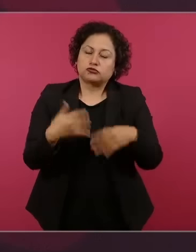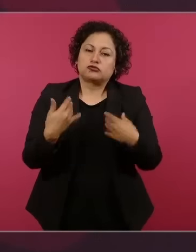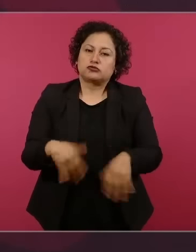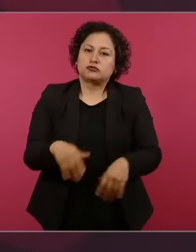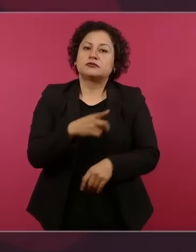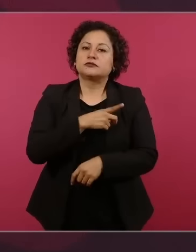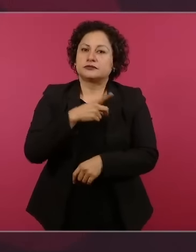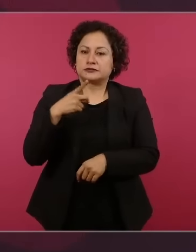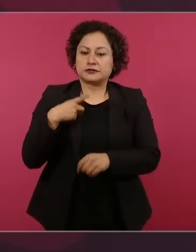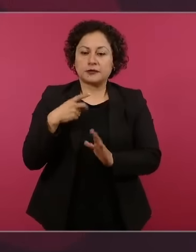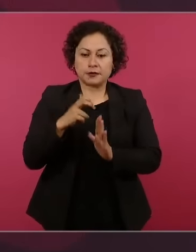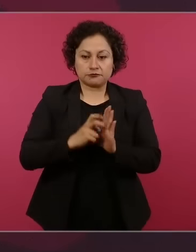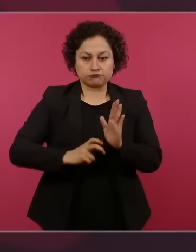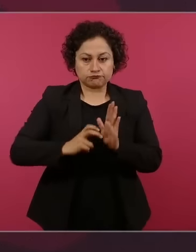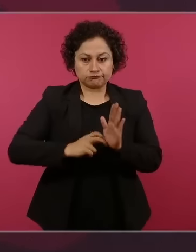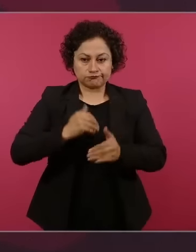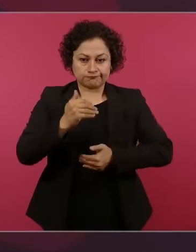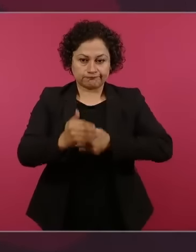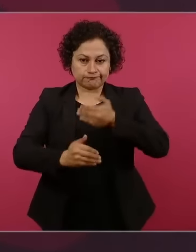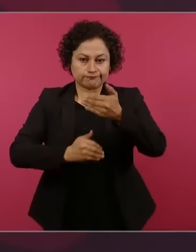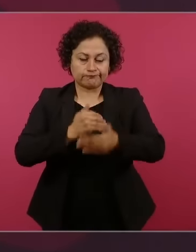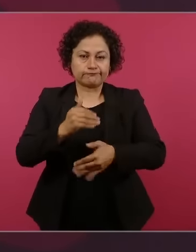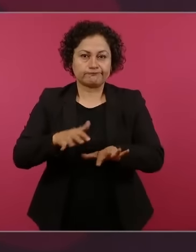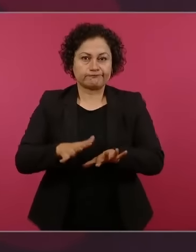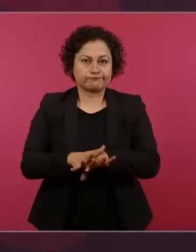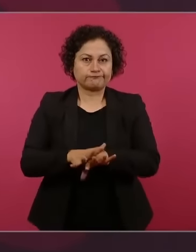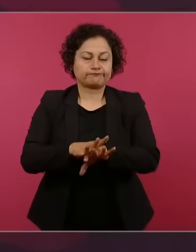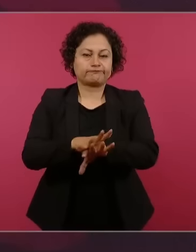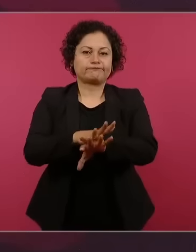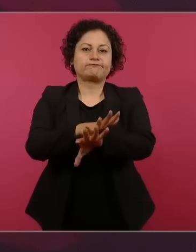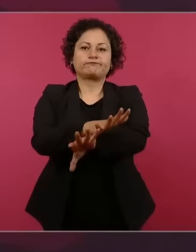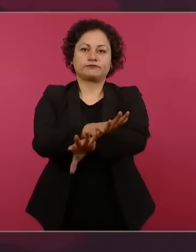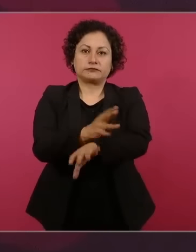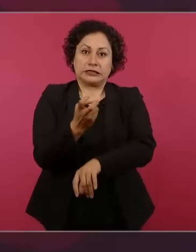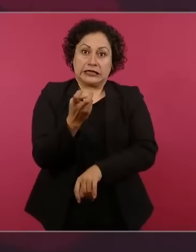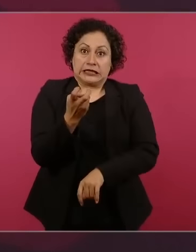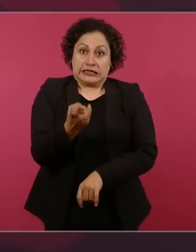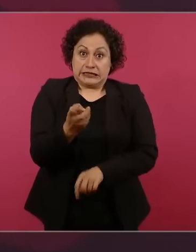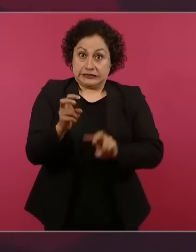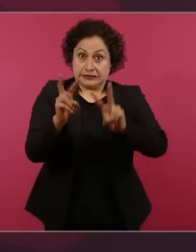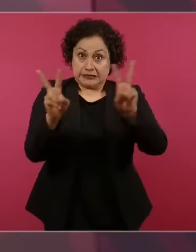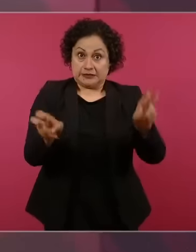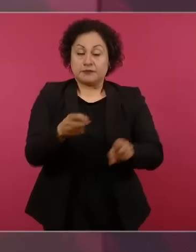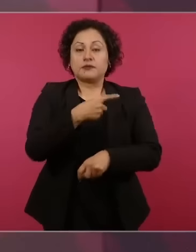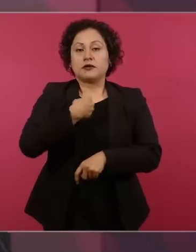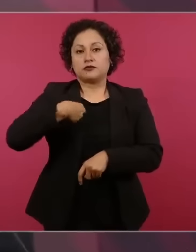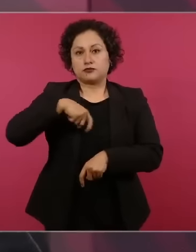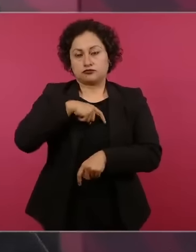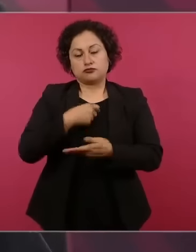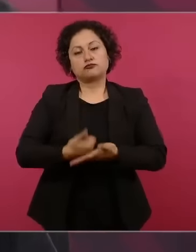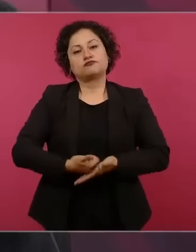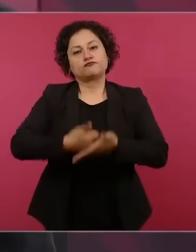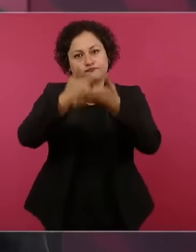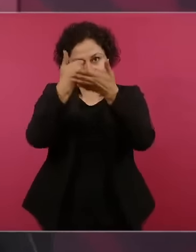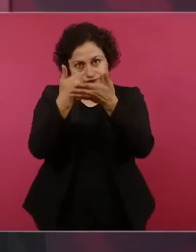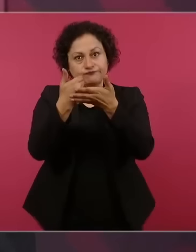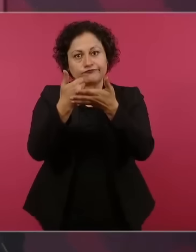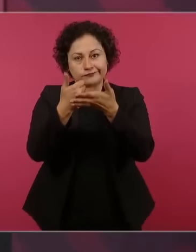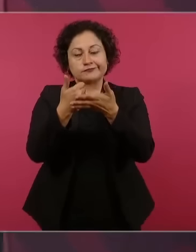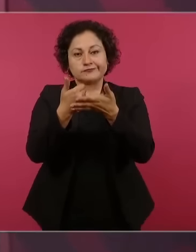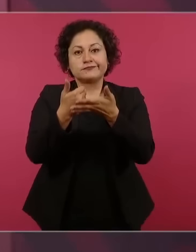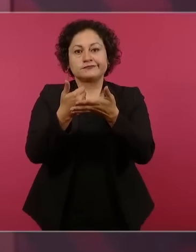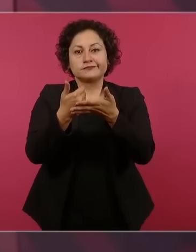Y es lo que estamos nosotros ayudando también con la aclaración que esto no corresponde